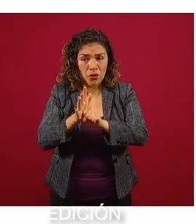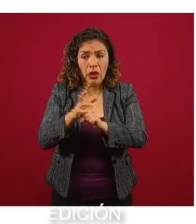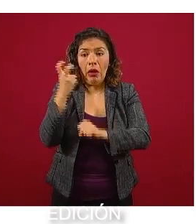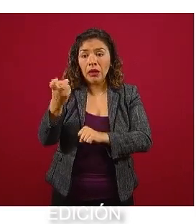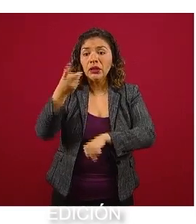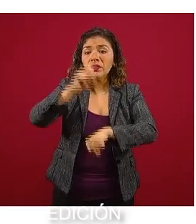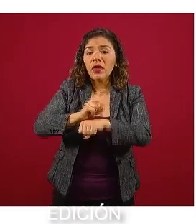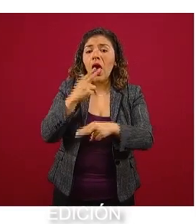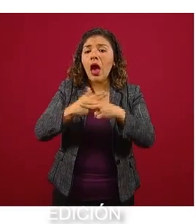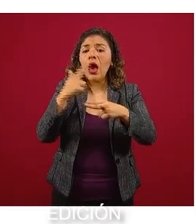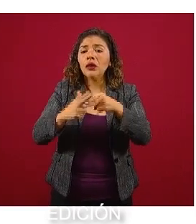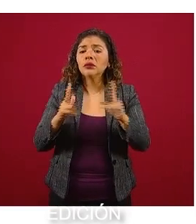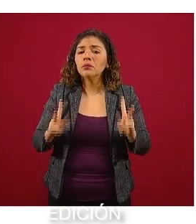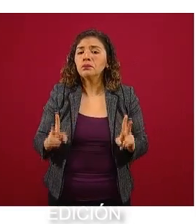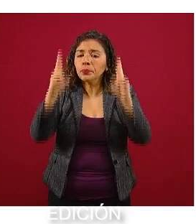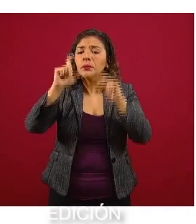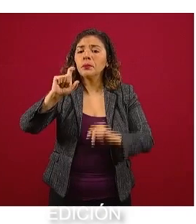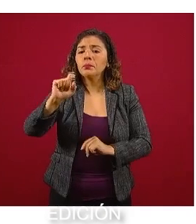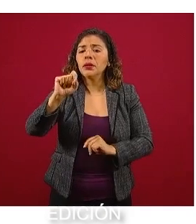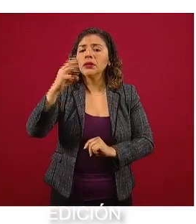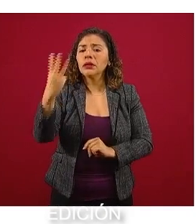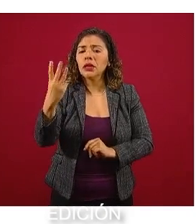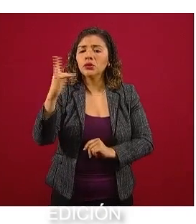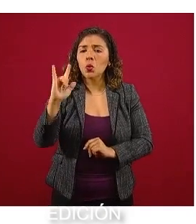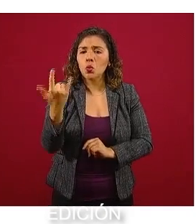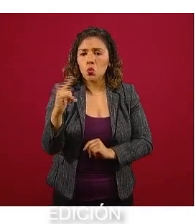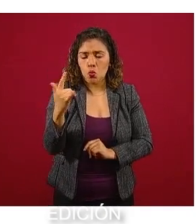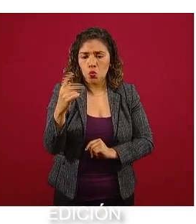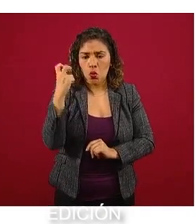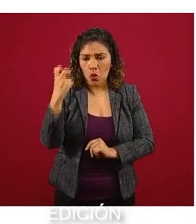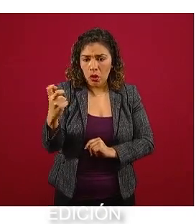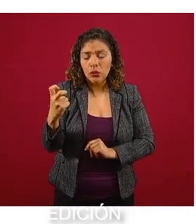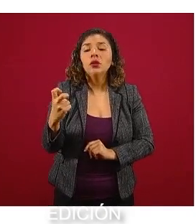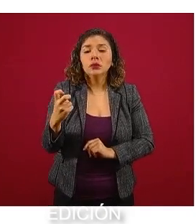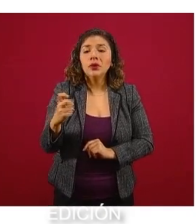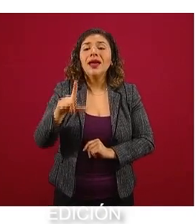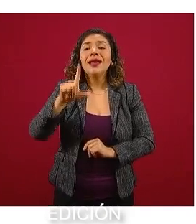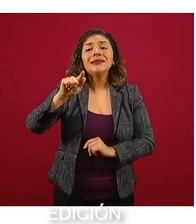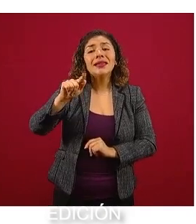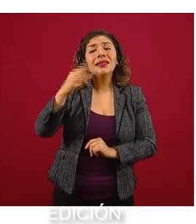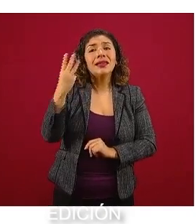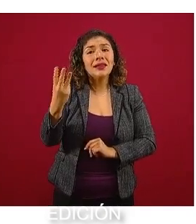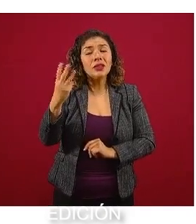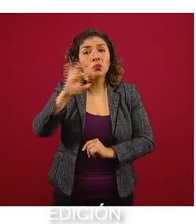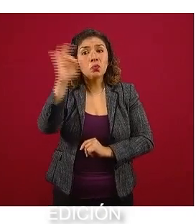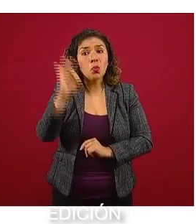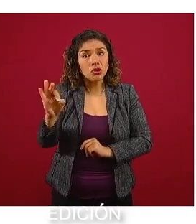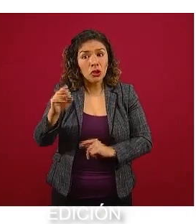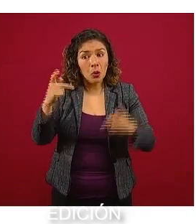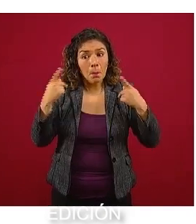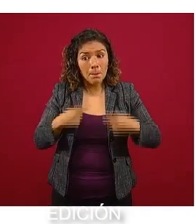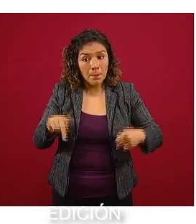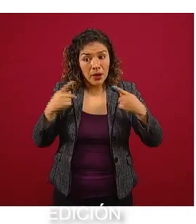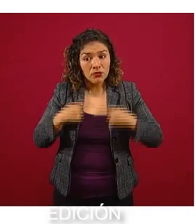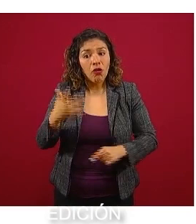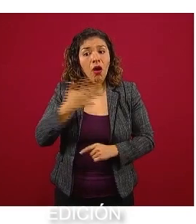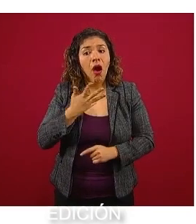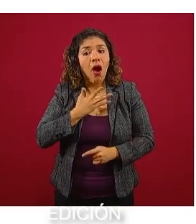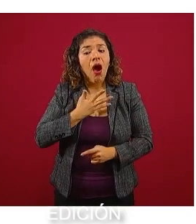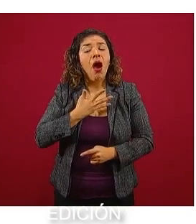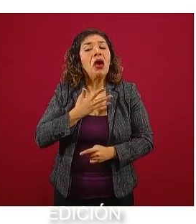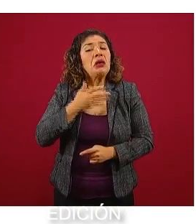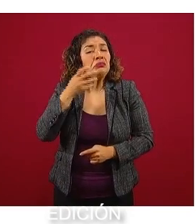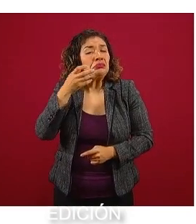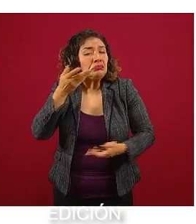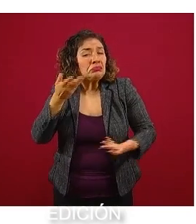julio, fecha en que presentamos inicialmente esta información, y 73 por ciento de las personas tienen al